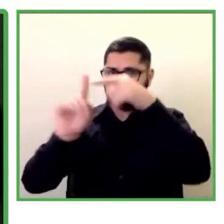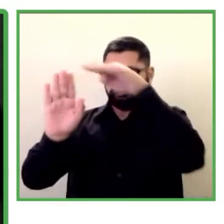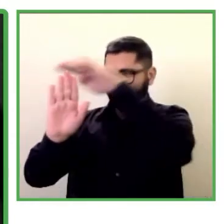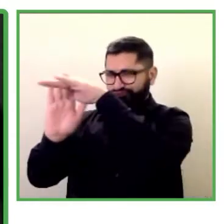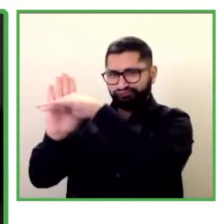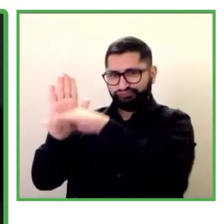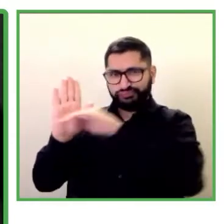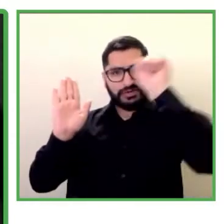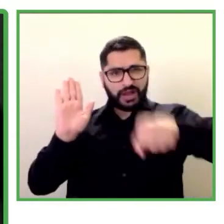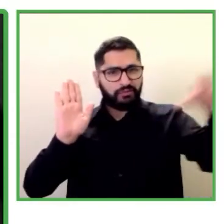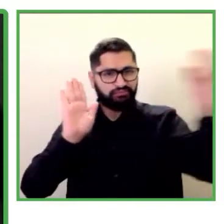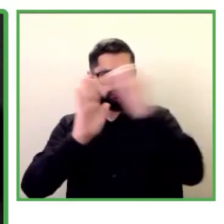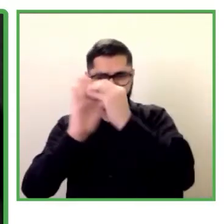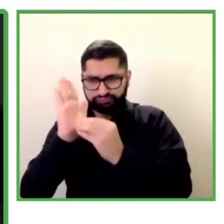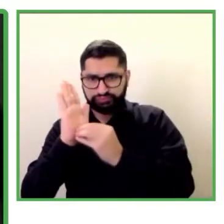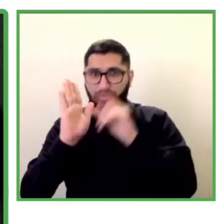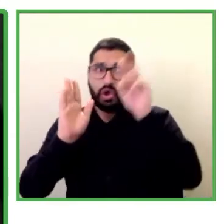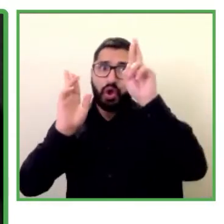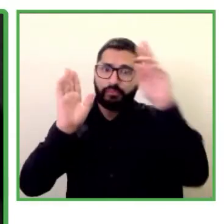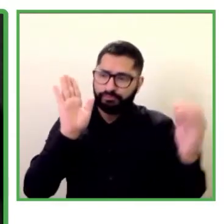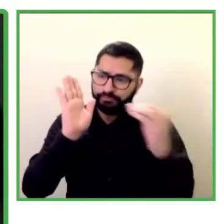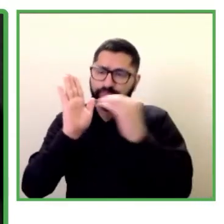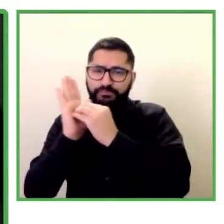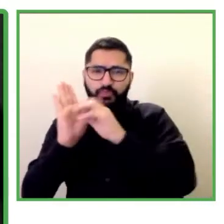de las personas con discapacidad. Gracias.